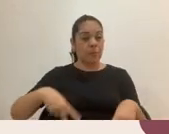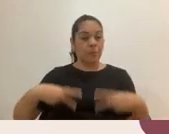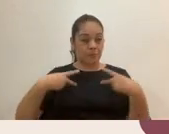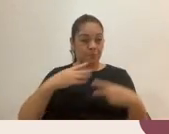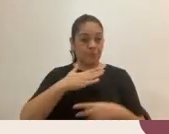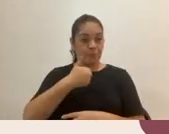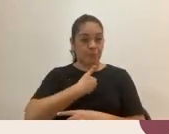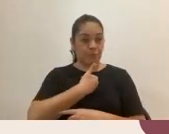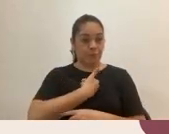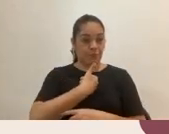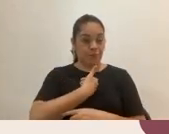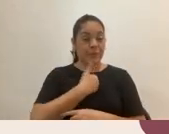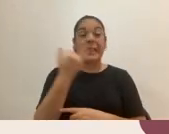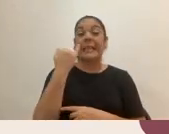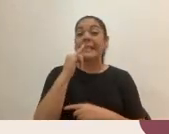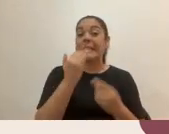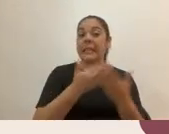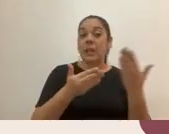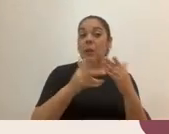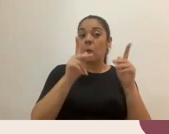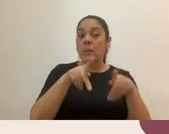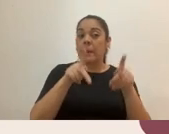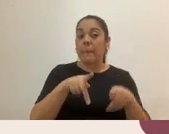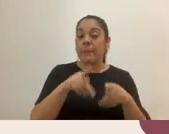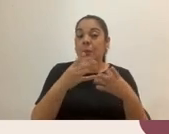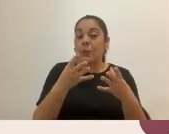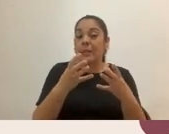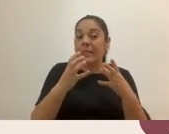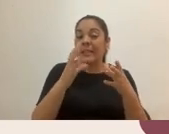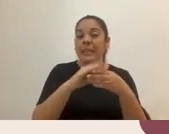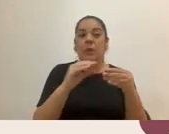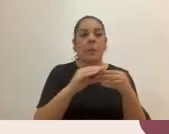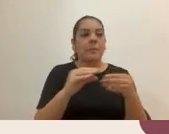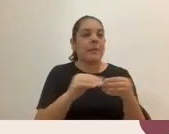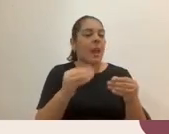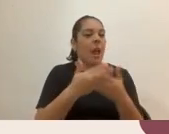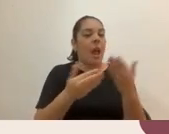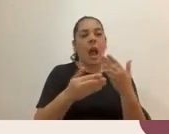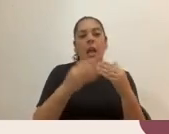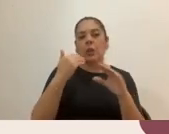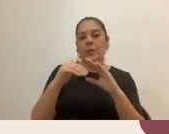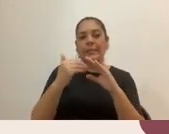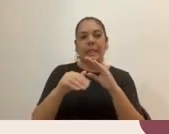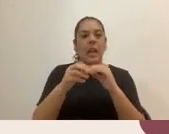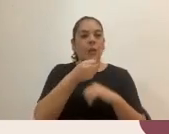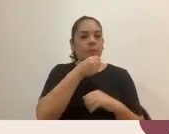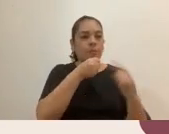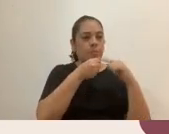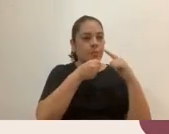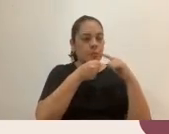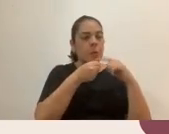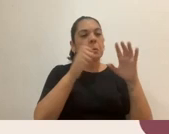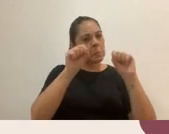Y acá, si alguna persona quisiera comentar algo, ya sea en el chat o habilitar el micrófono, es